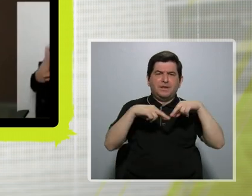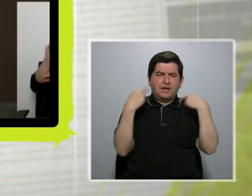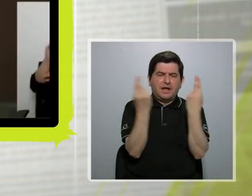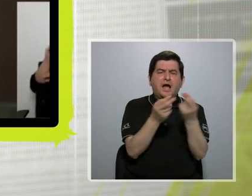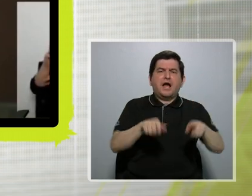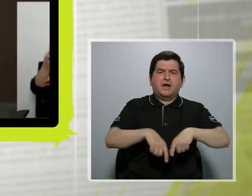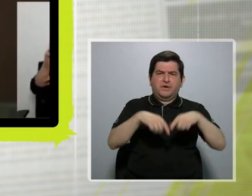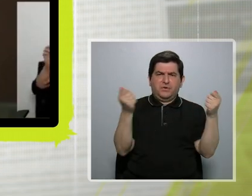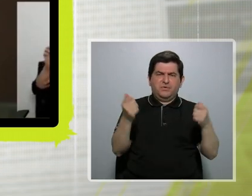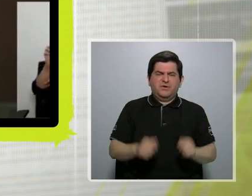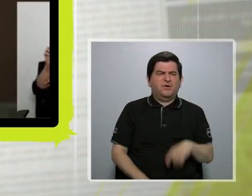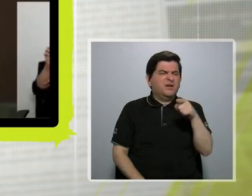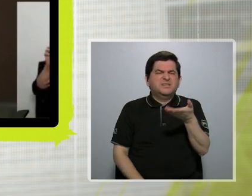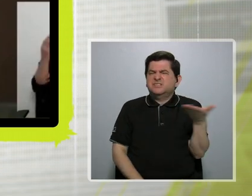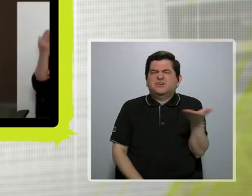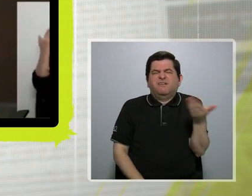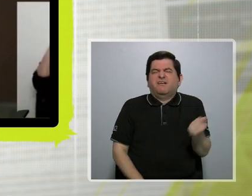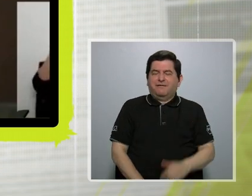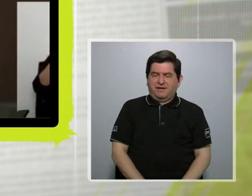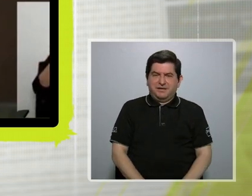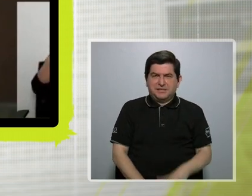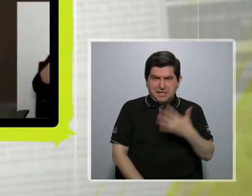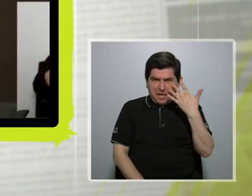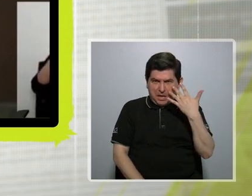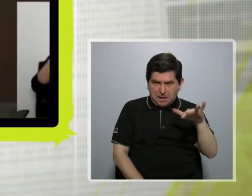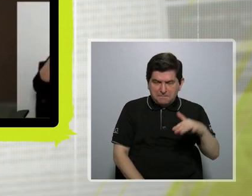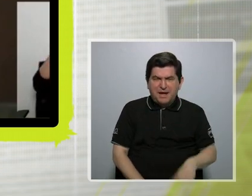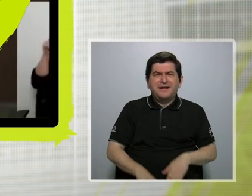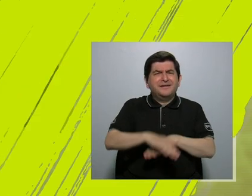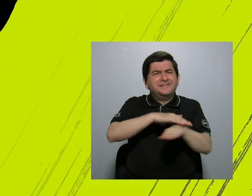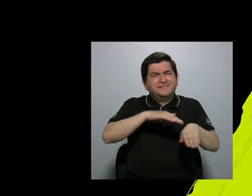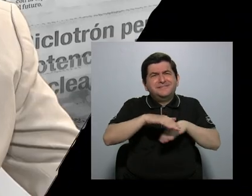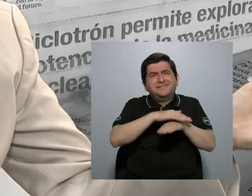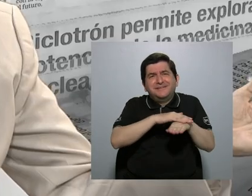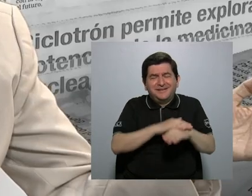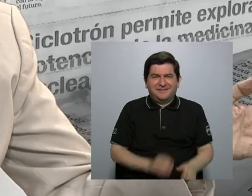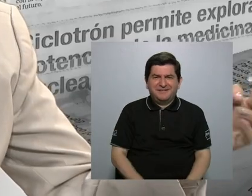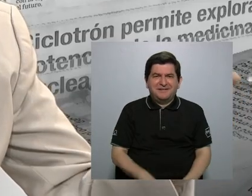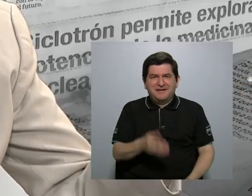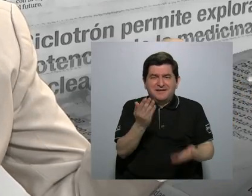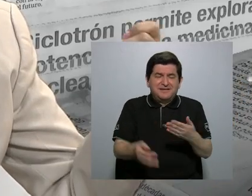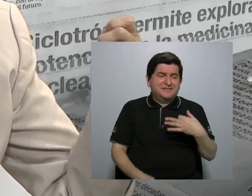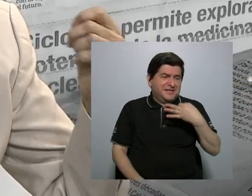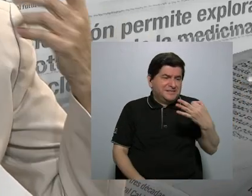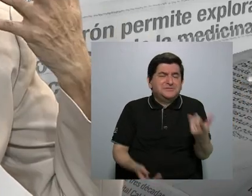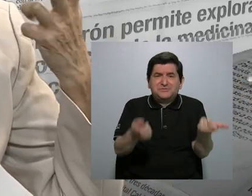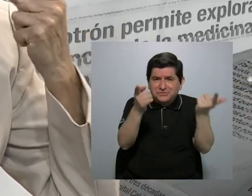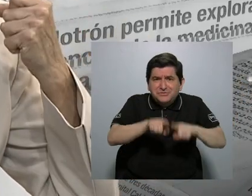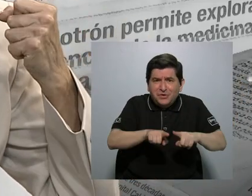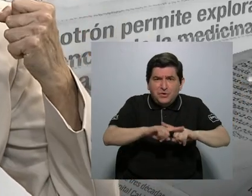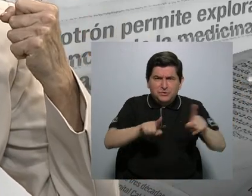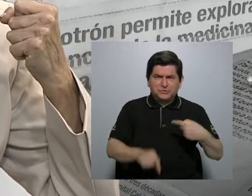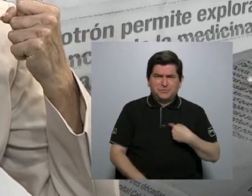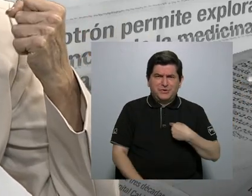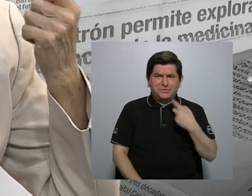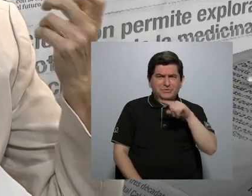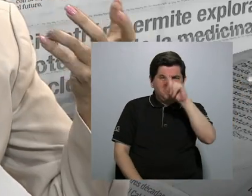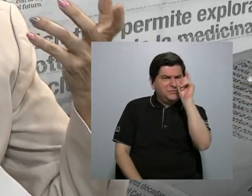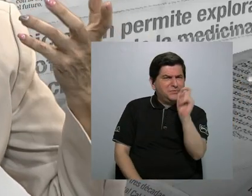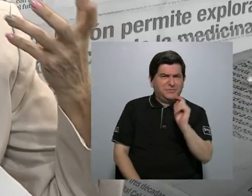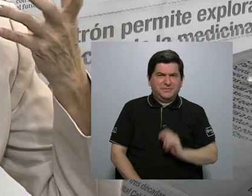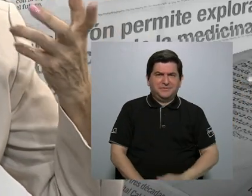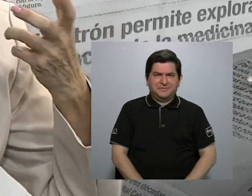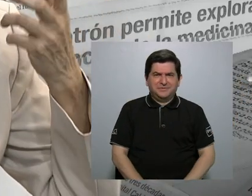prensa. ¿Qué es una conferencia de prensa? Y parece como algo elemental que lo vemos a diario, pero yo me he preguntado